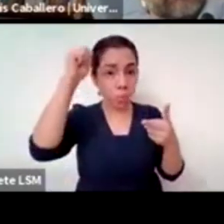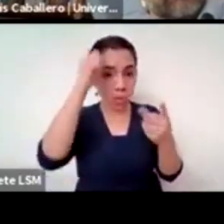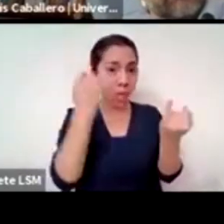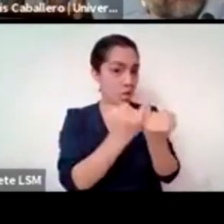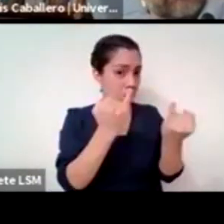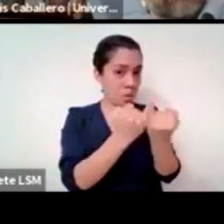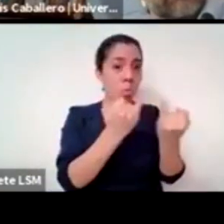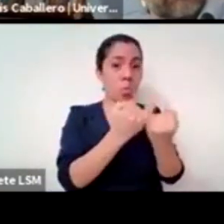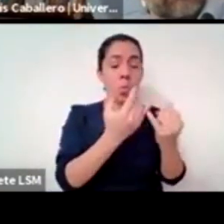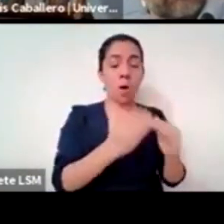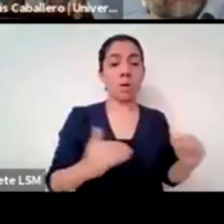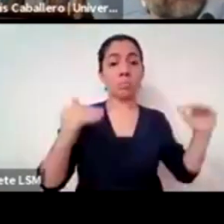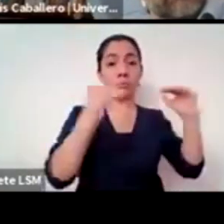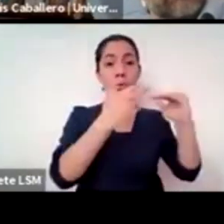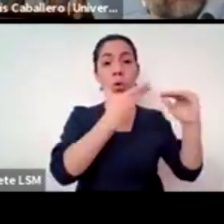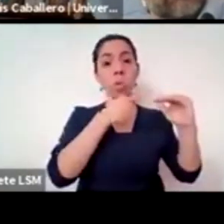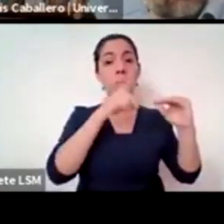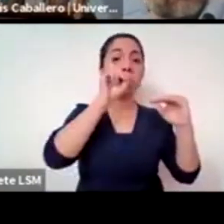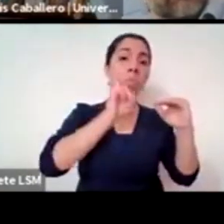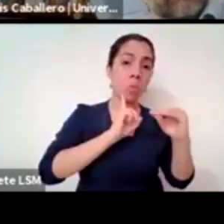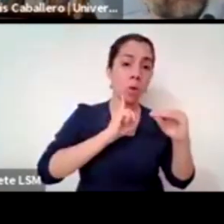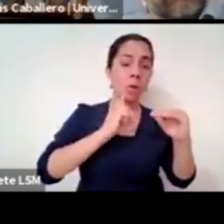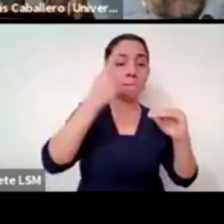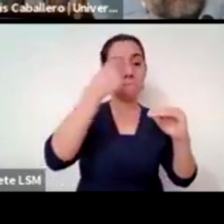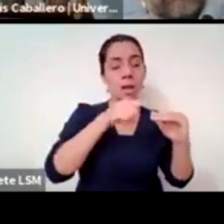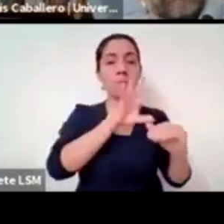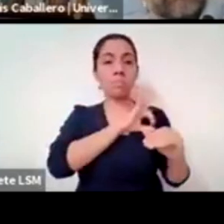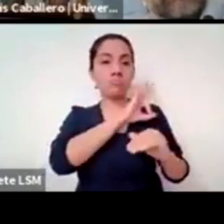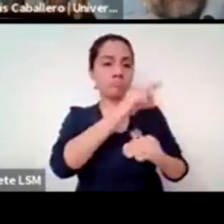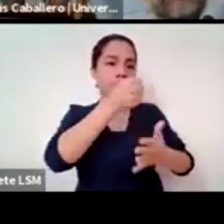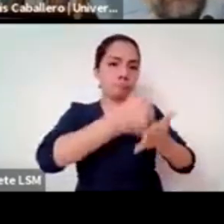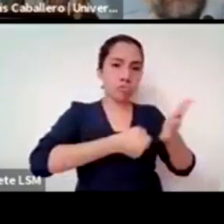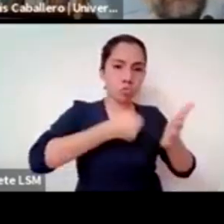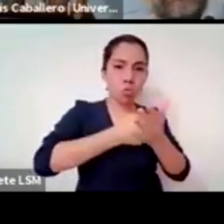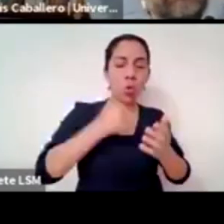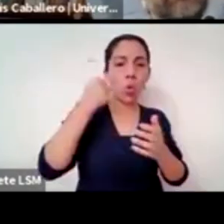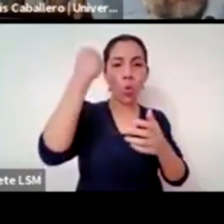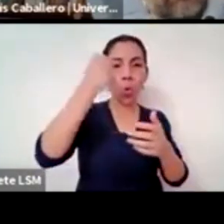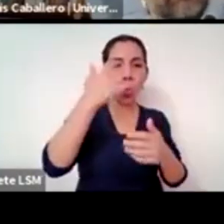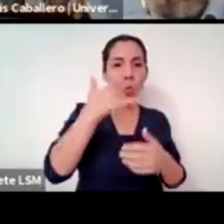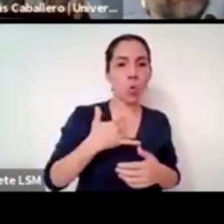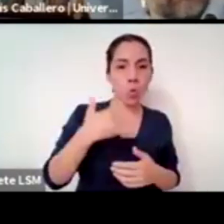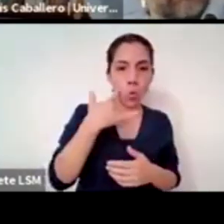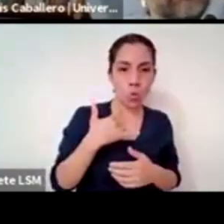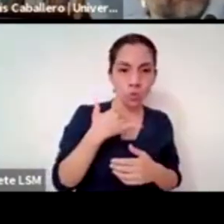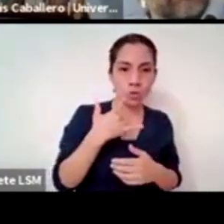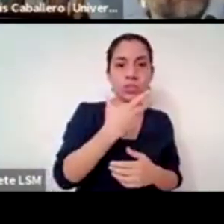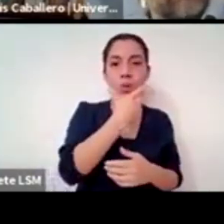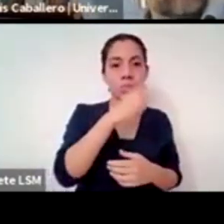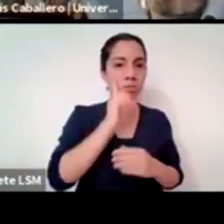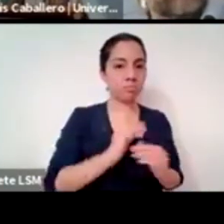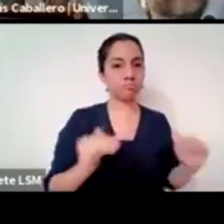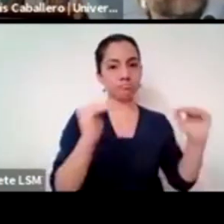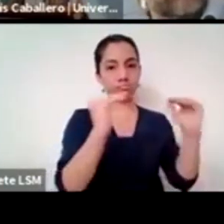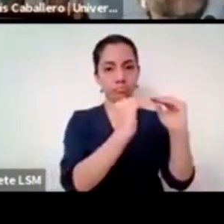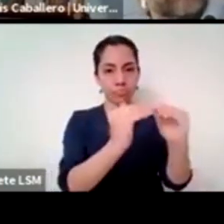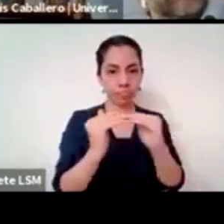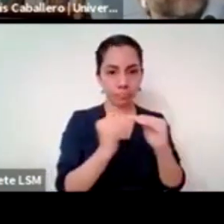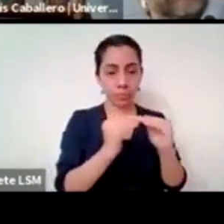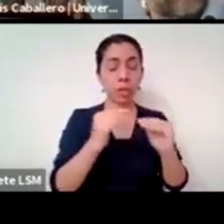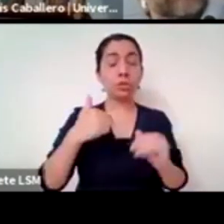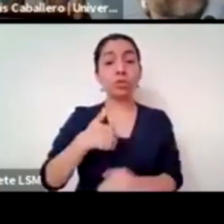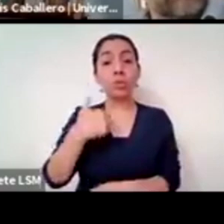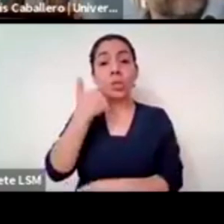carácter activista y yo les voy a hablar de la desigualdad y la injusticia de